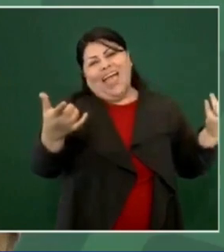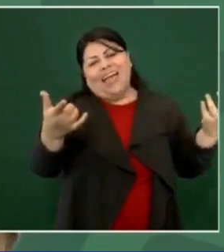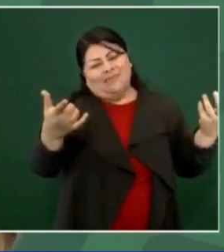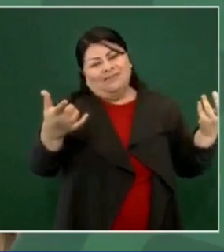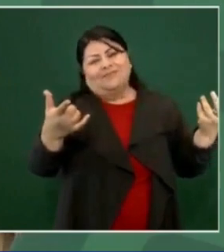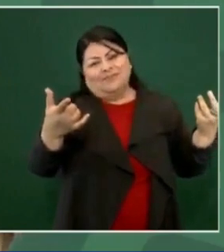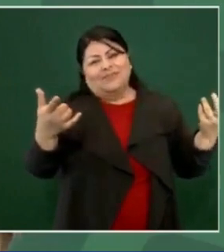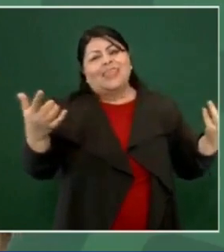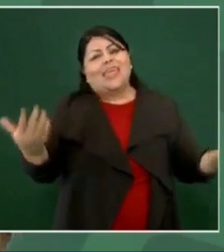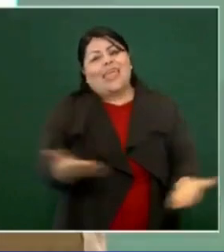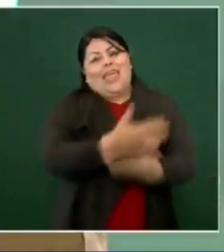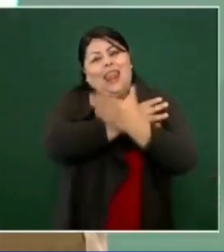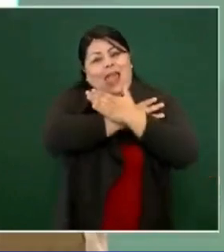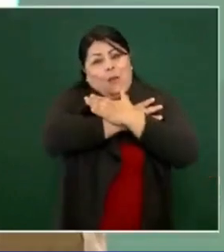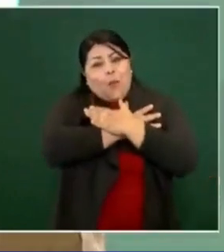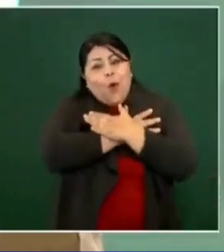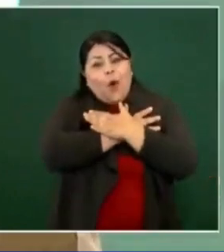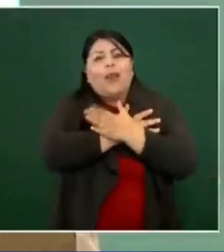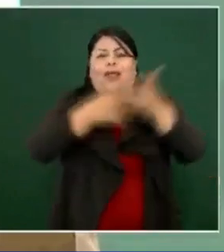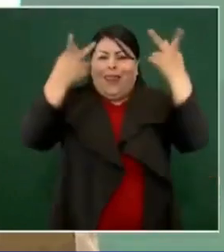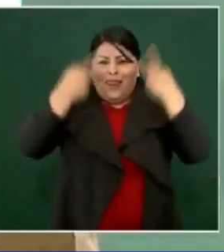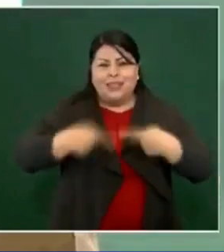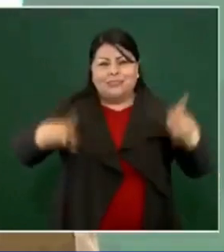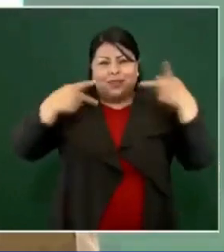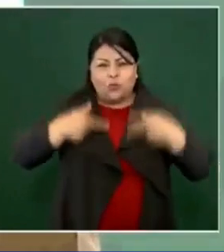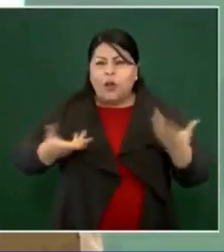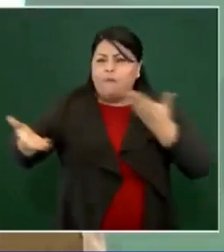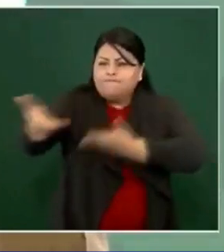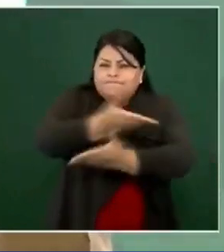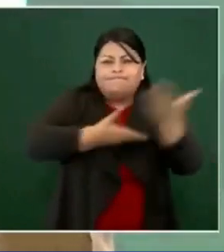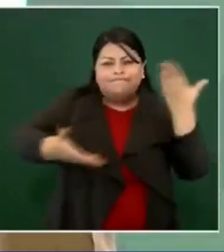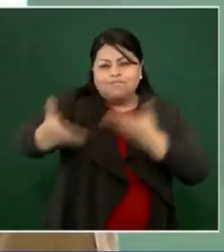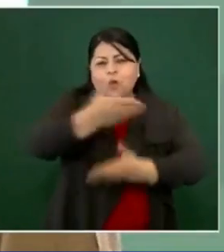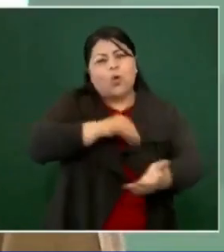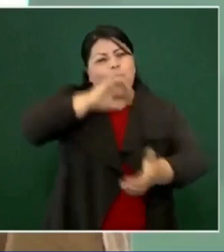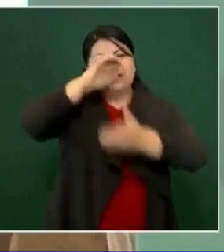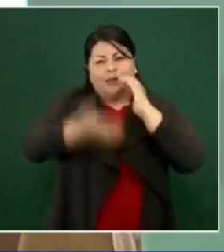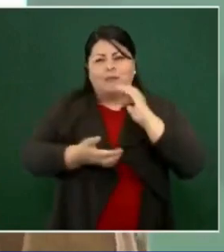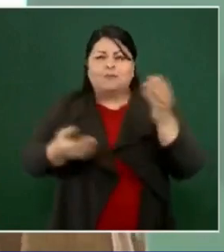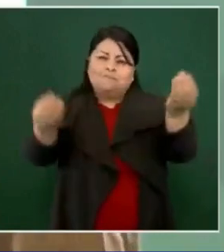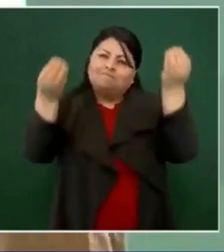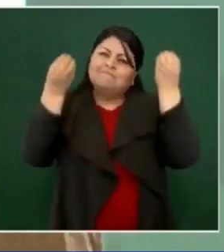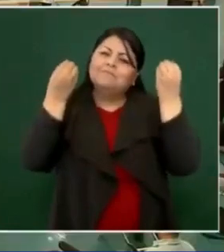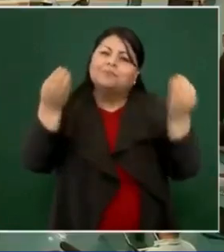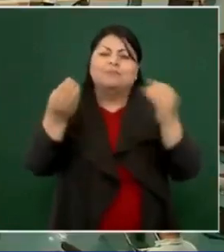prójimo. Y con esto termino. Y muchas gracias.